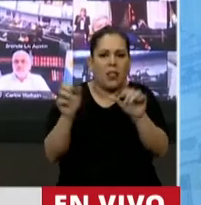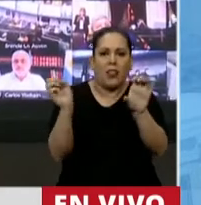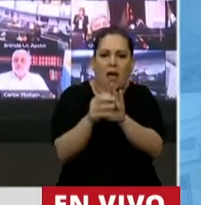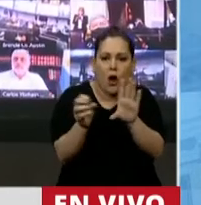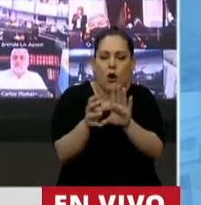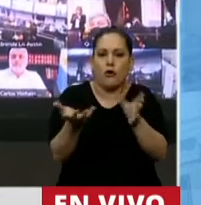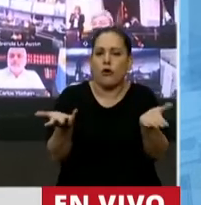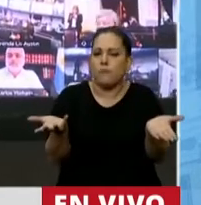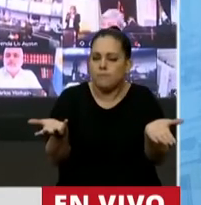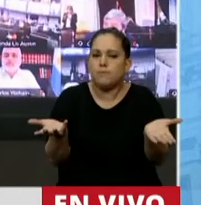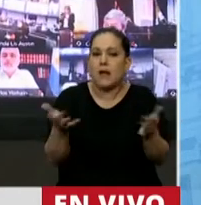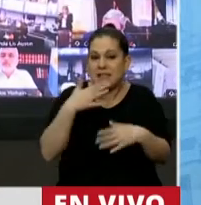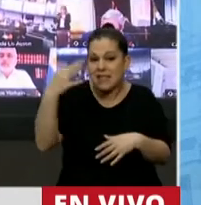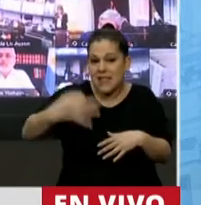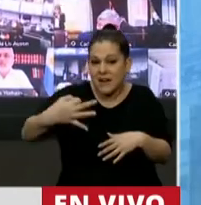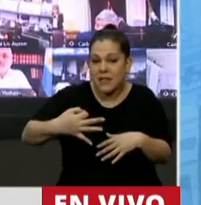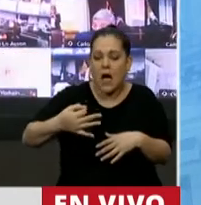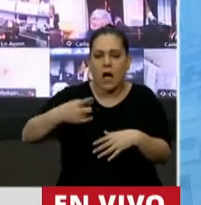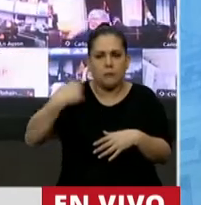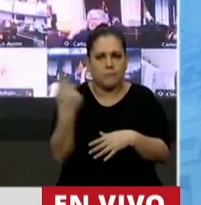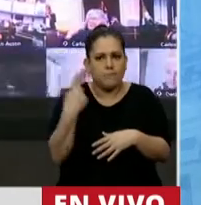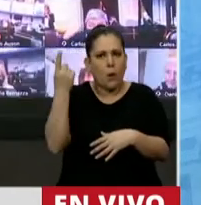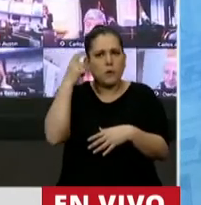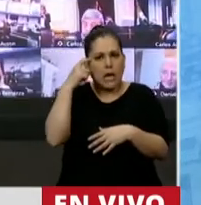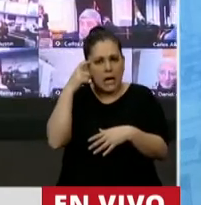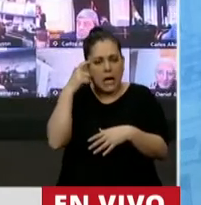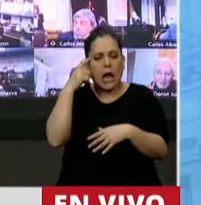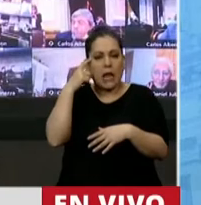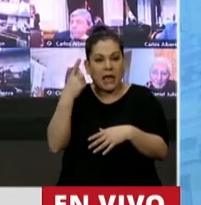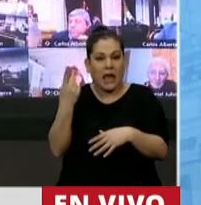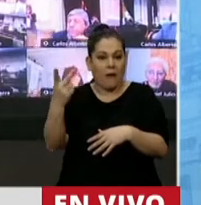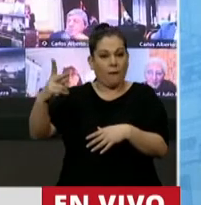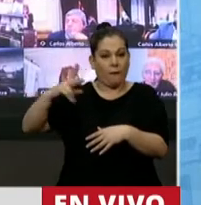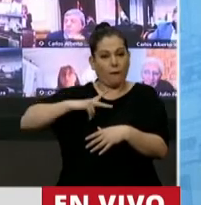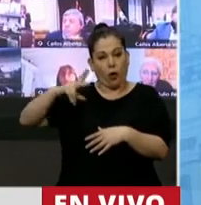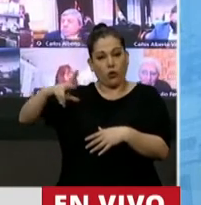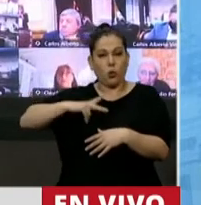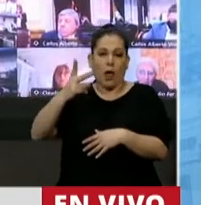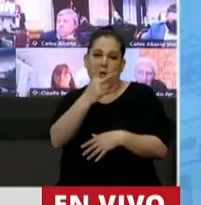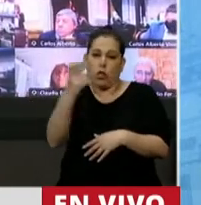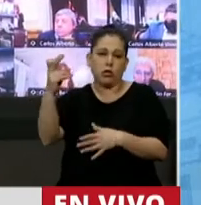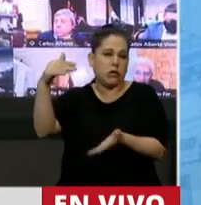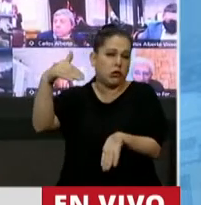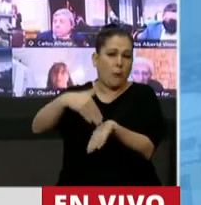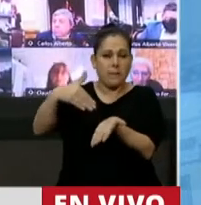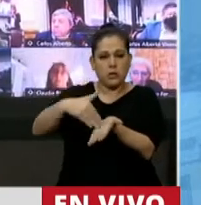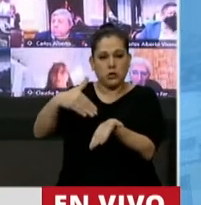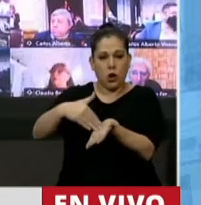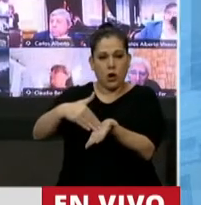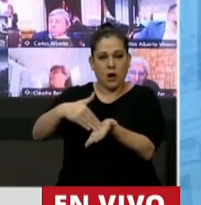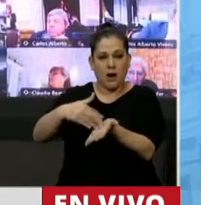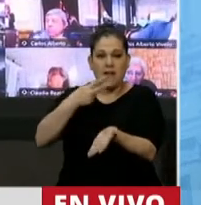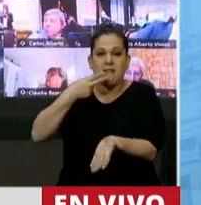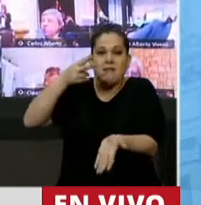alcanzados. Bueno, miren, si de verdad vamos a creer que una fortuna de 200 millones grabada con un 2